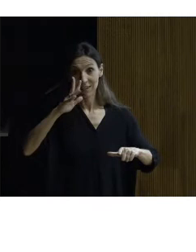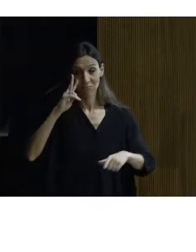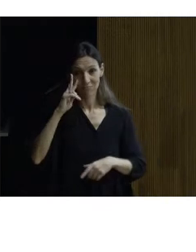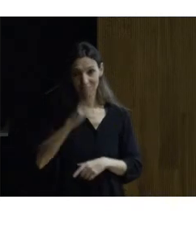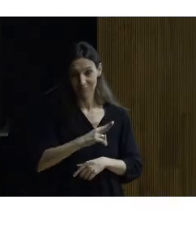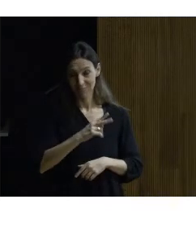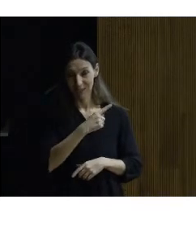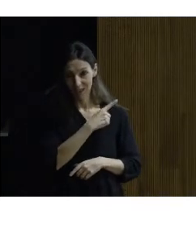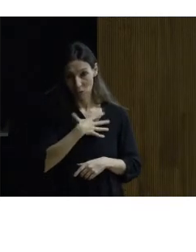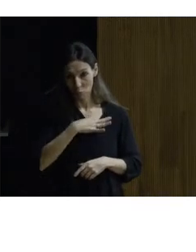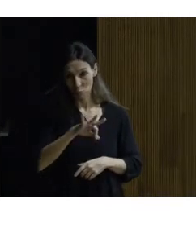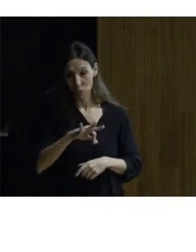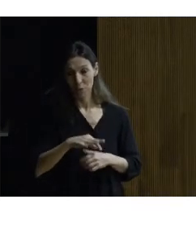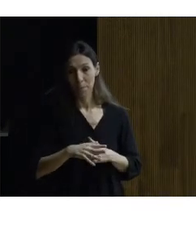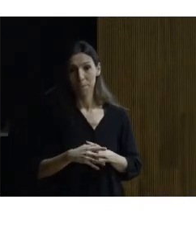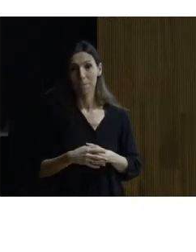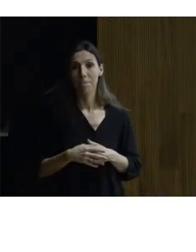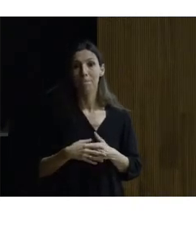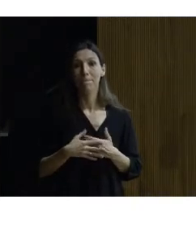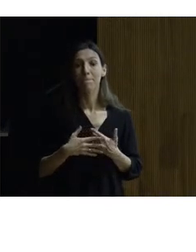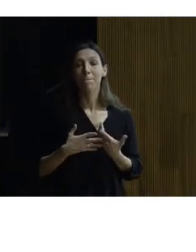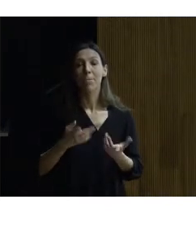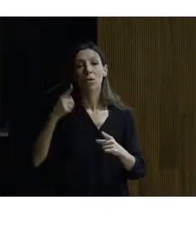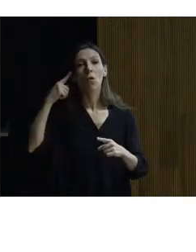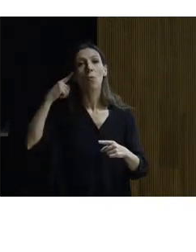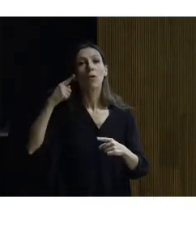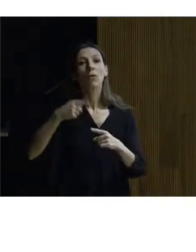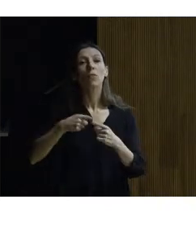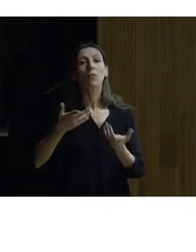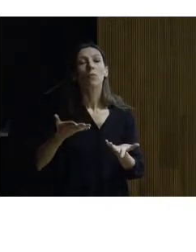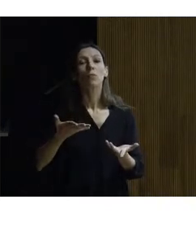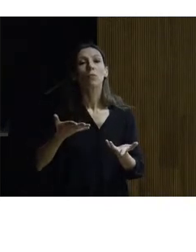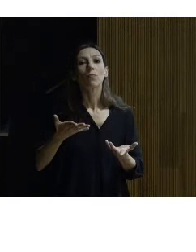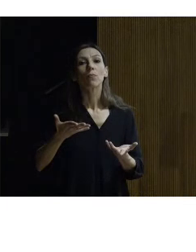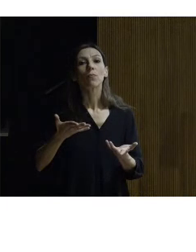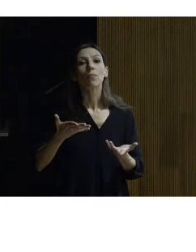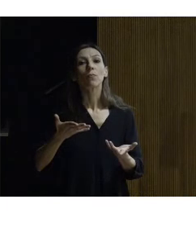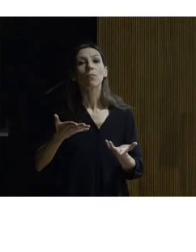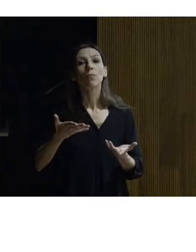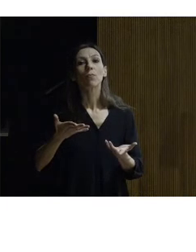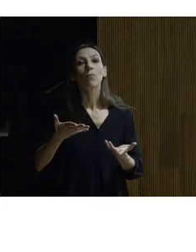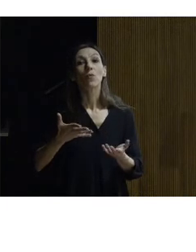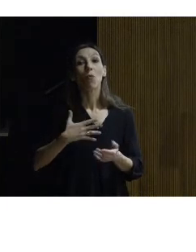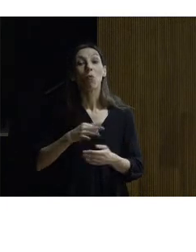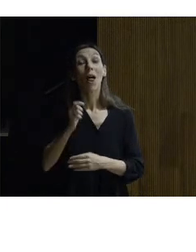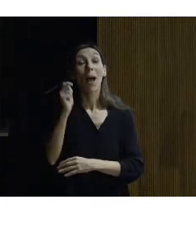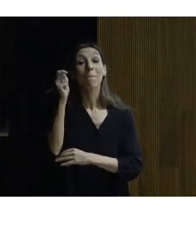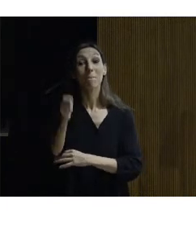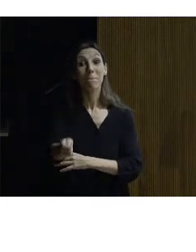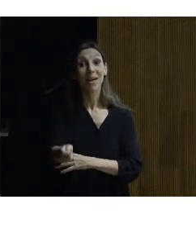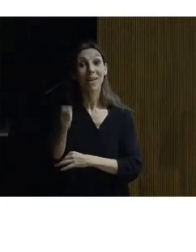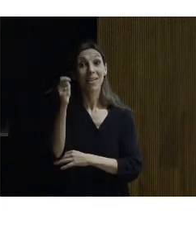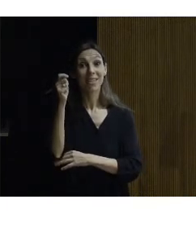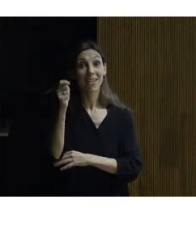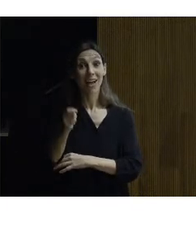fotografía y que tenía por objeto posibilitar la práctica de la pesca desde